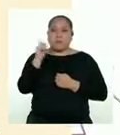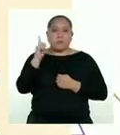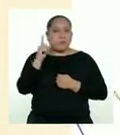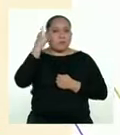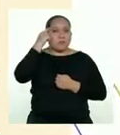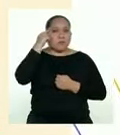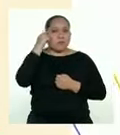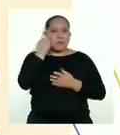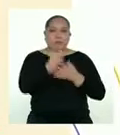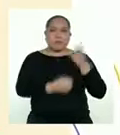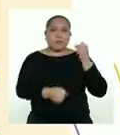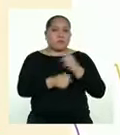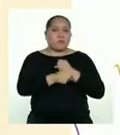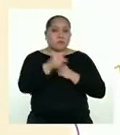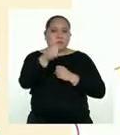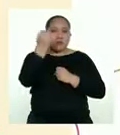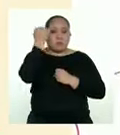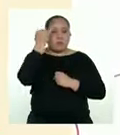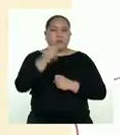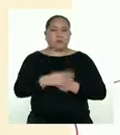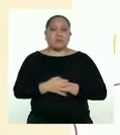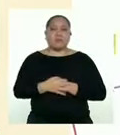creerán ni confiarán en tus propuestas.